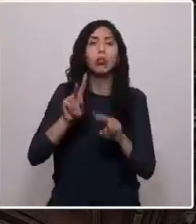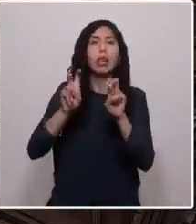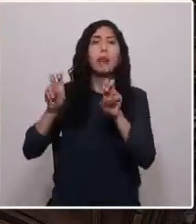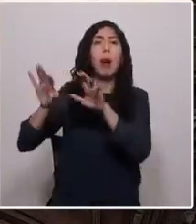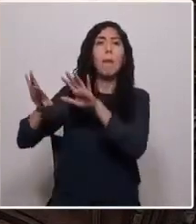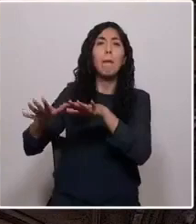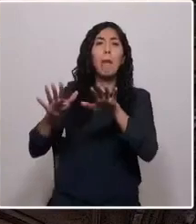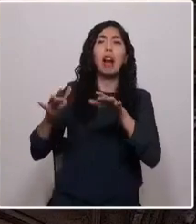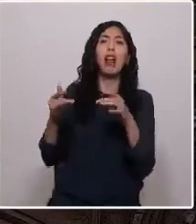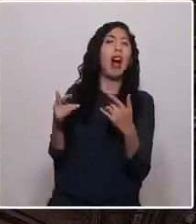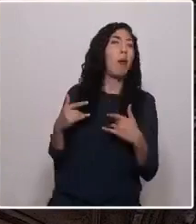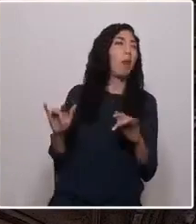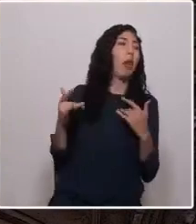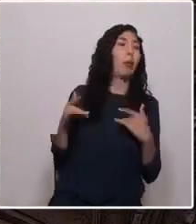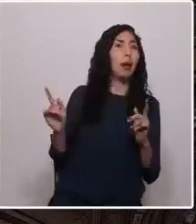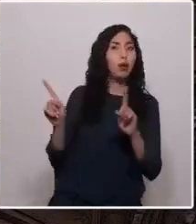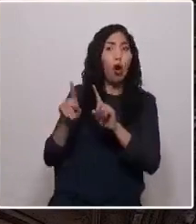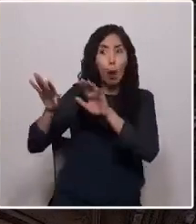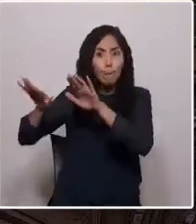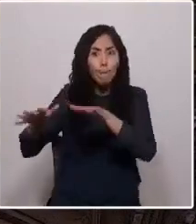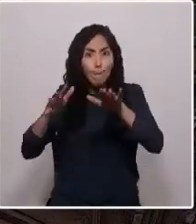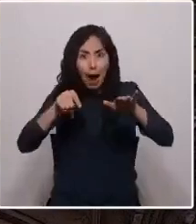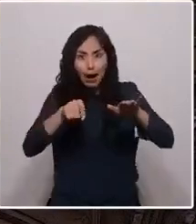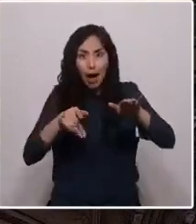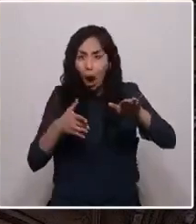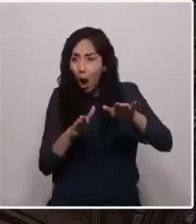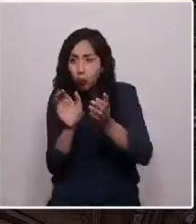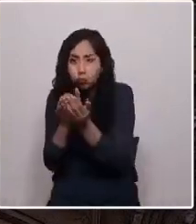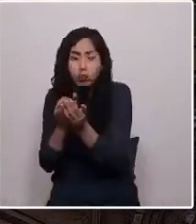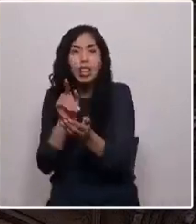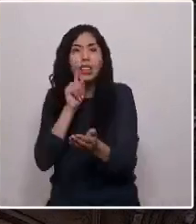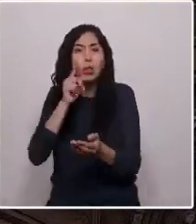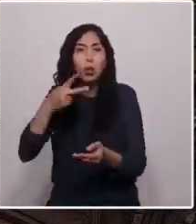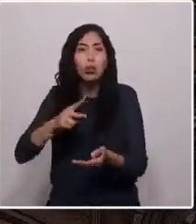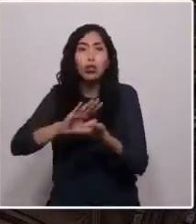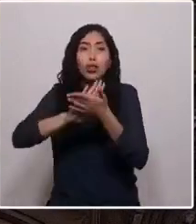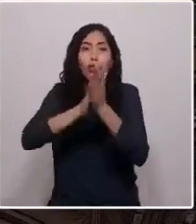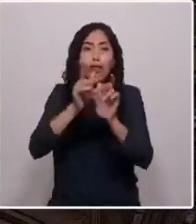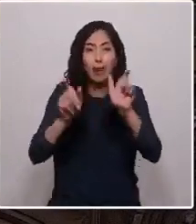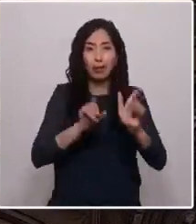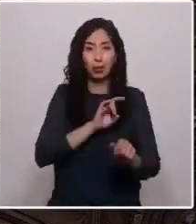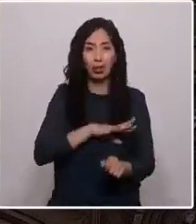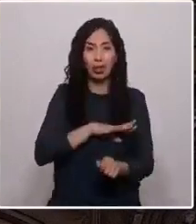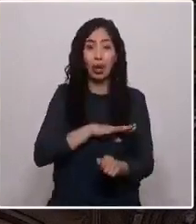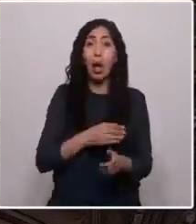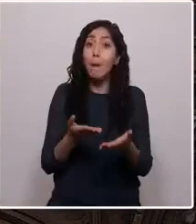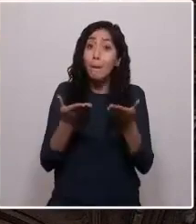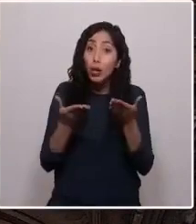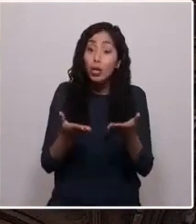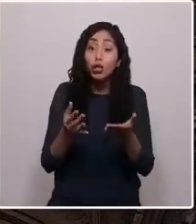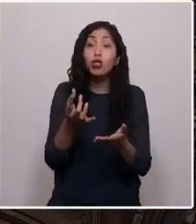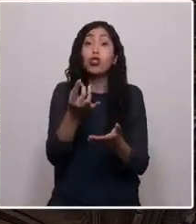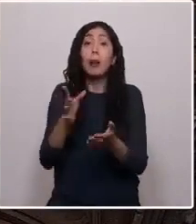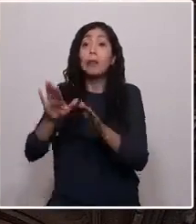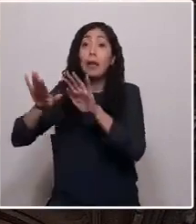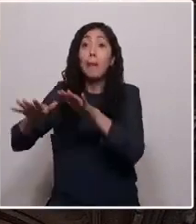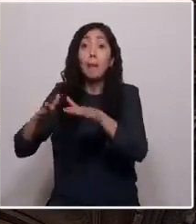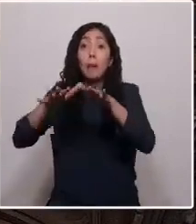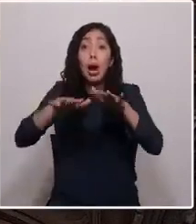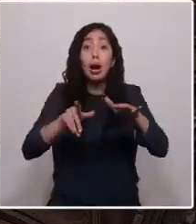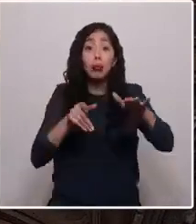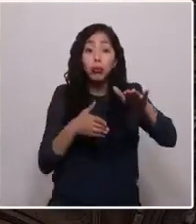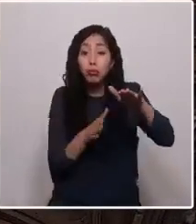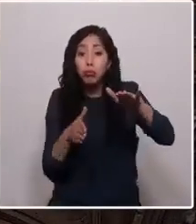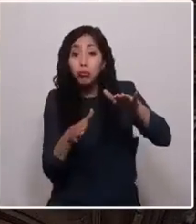ya que el mar y sus recursos son de todos los chilenos. Por lo mismo no tan solo el mar y sus recursos tienen que